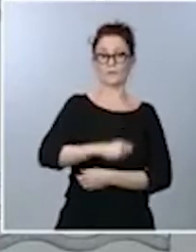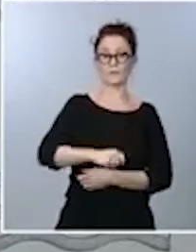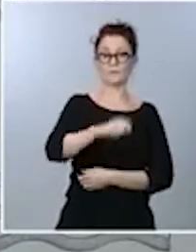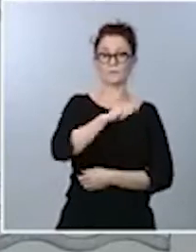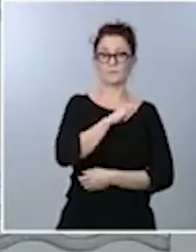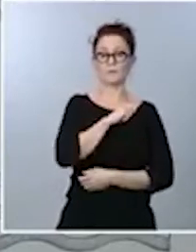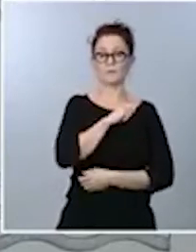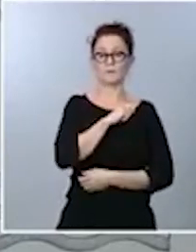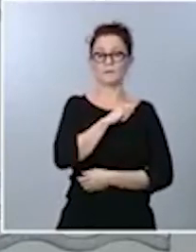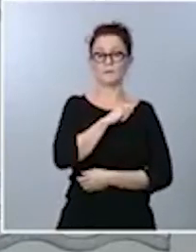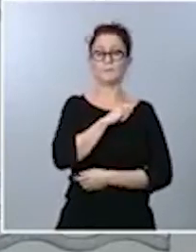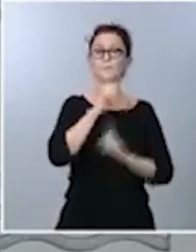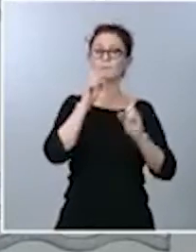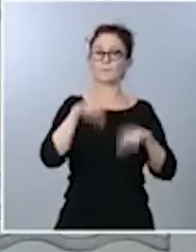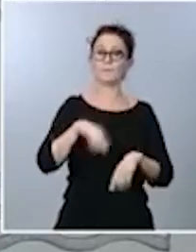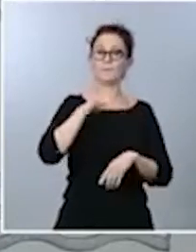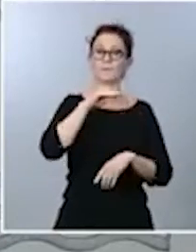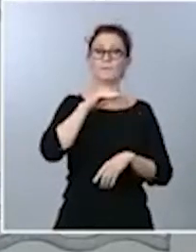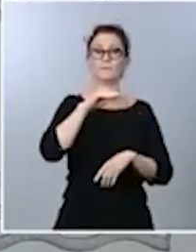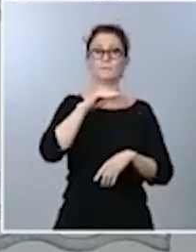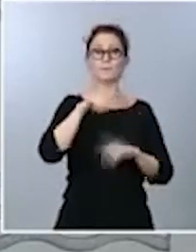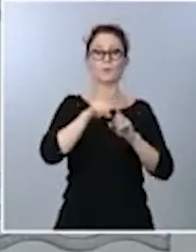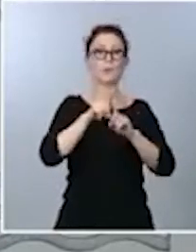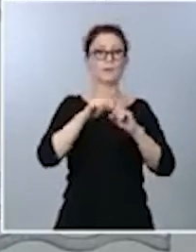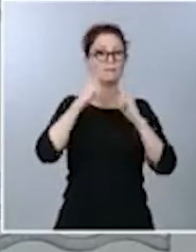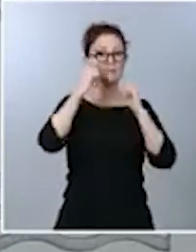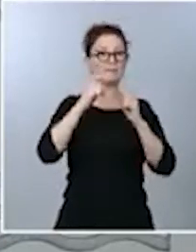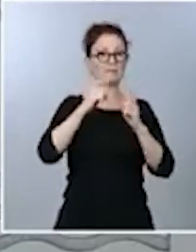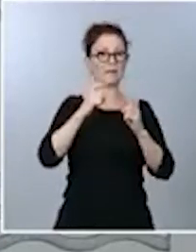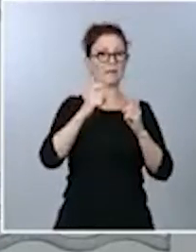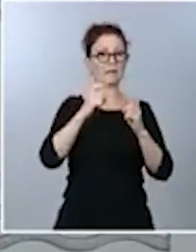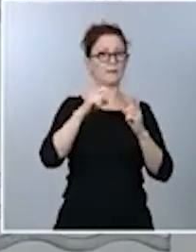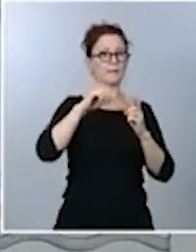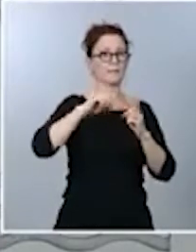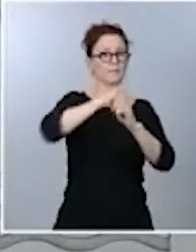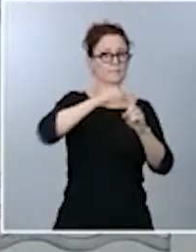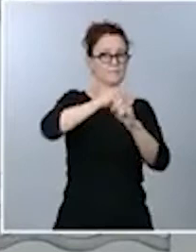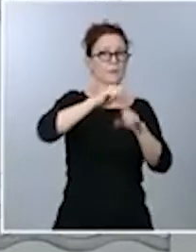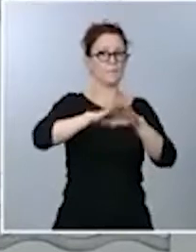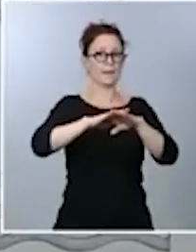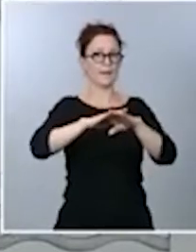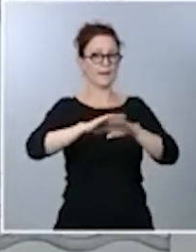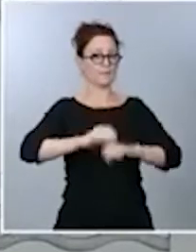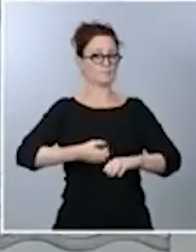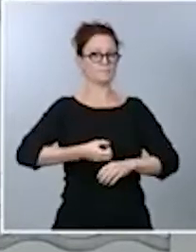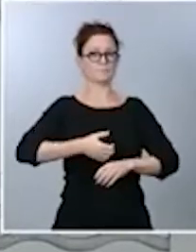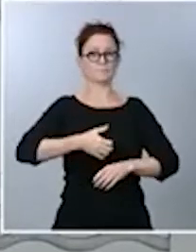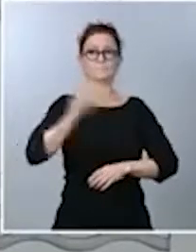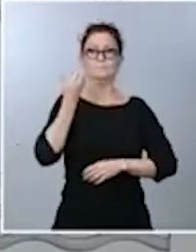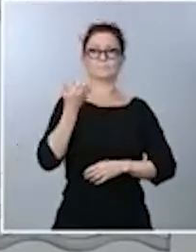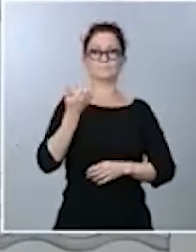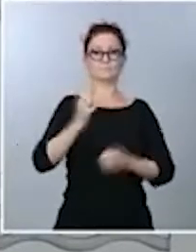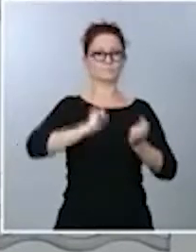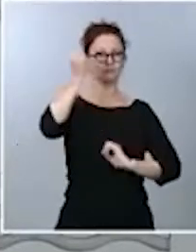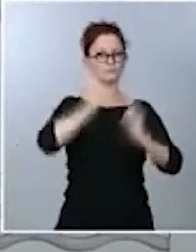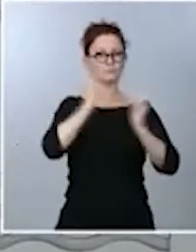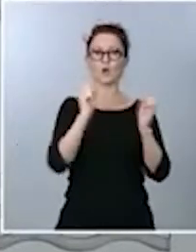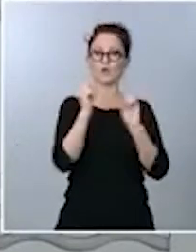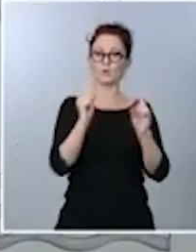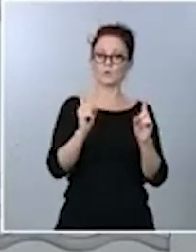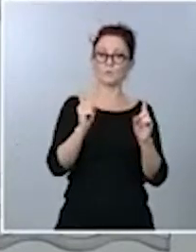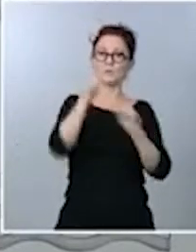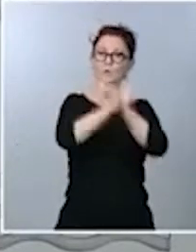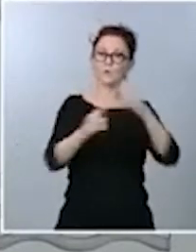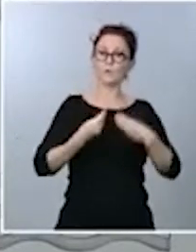un llamamiento a la crispación. Tenemos demasiado ruido político y los ciudadanos necesitan ver que los políticos también tenemos